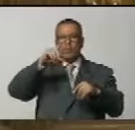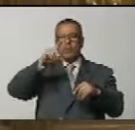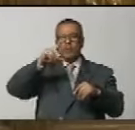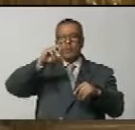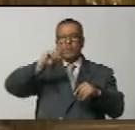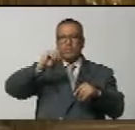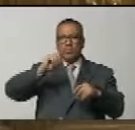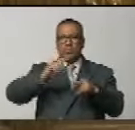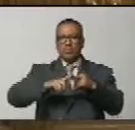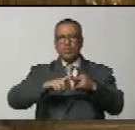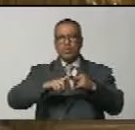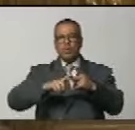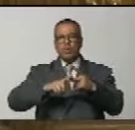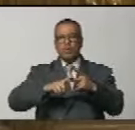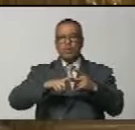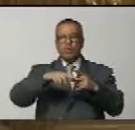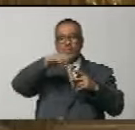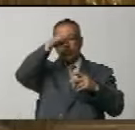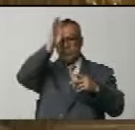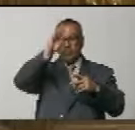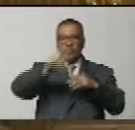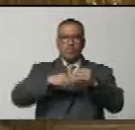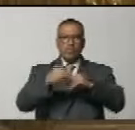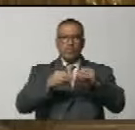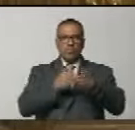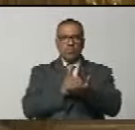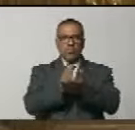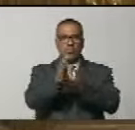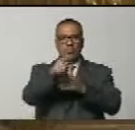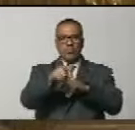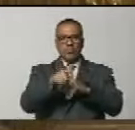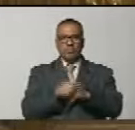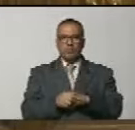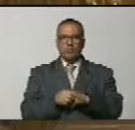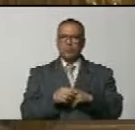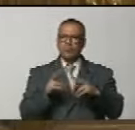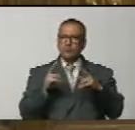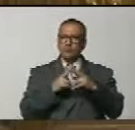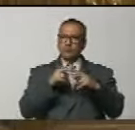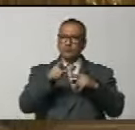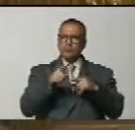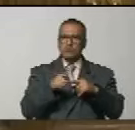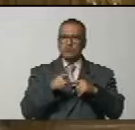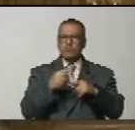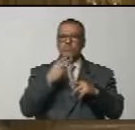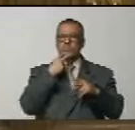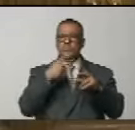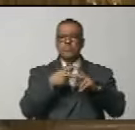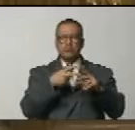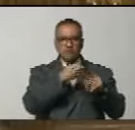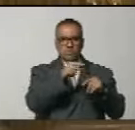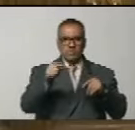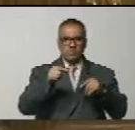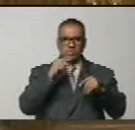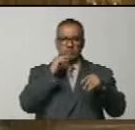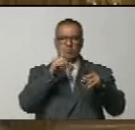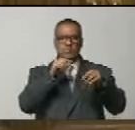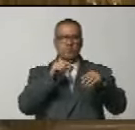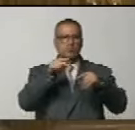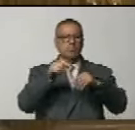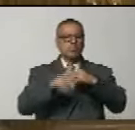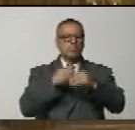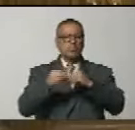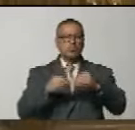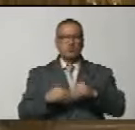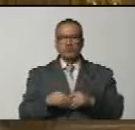Obrador, que ha hecho el Papa Francisco, está dirigido y está en consonancia con las opiniones y con las posiciones que